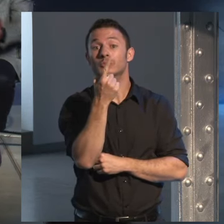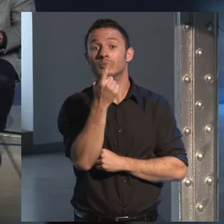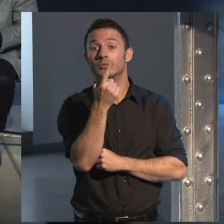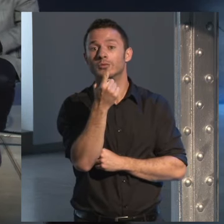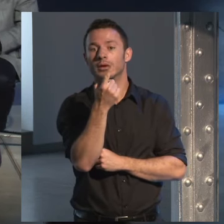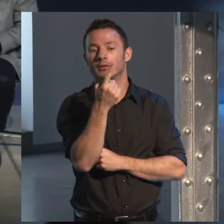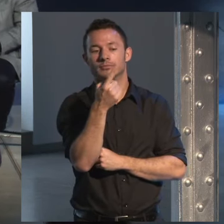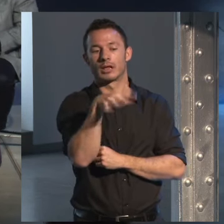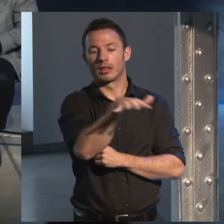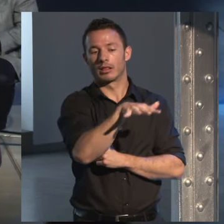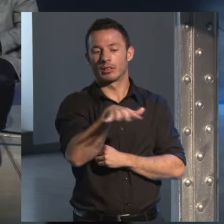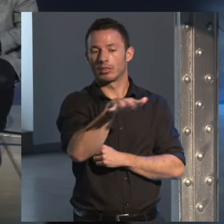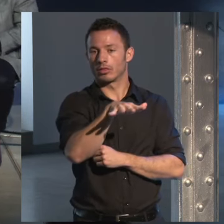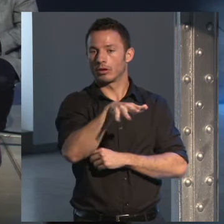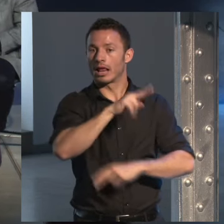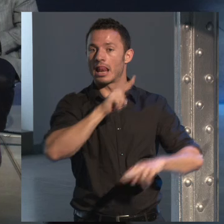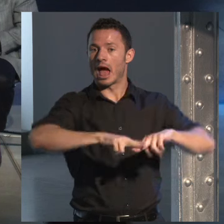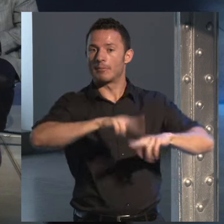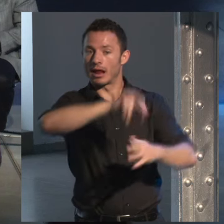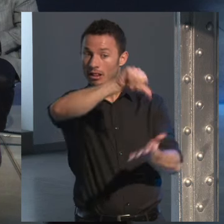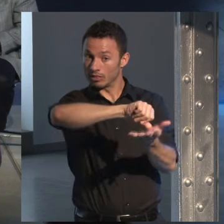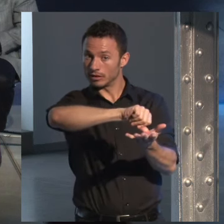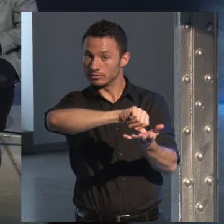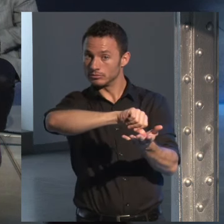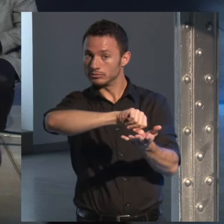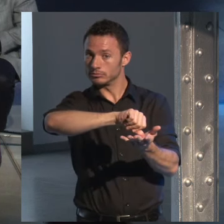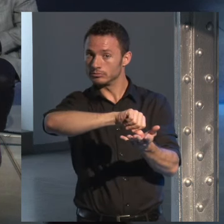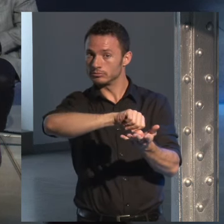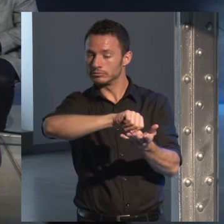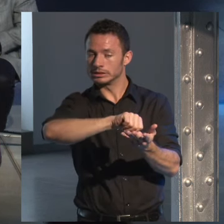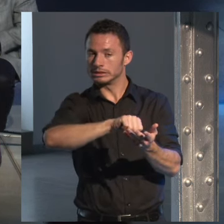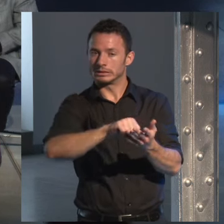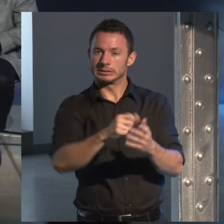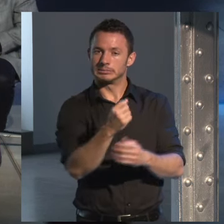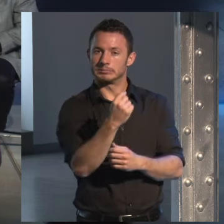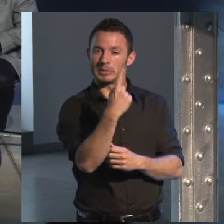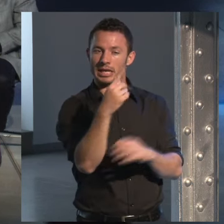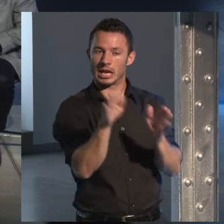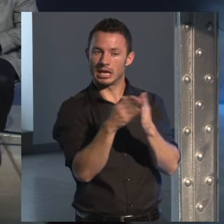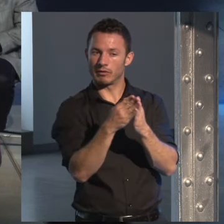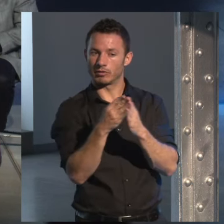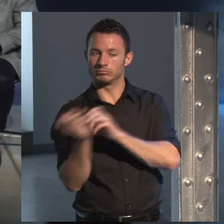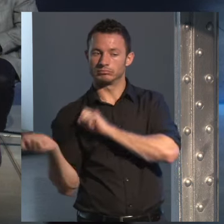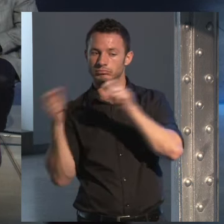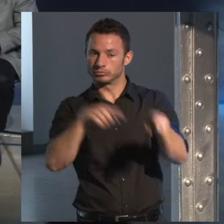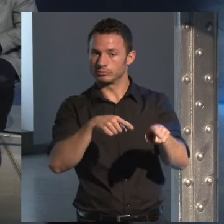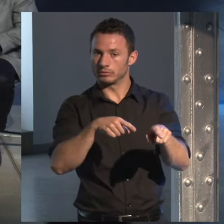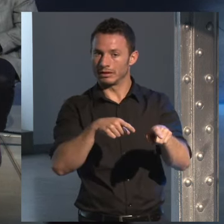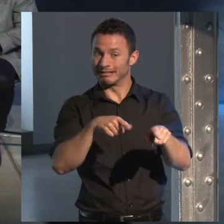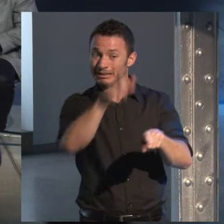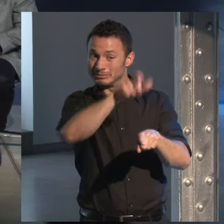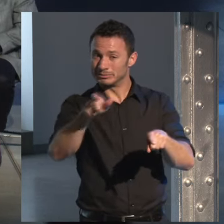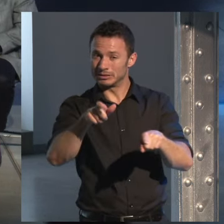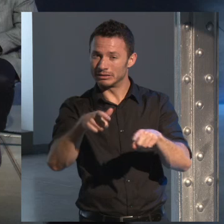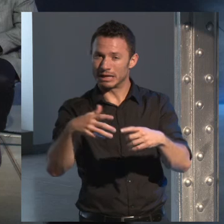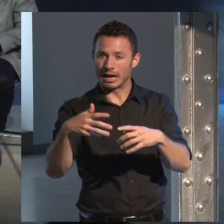un lugar céntrico de La Habana llevaron mil ejemplares la gente se peleó